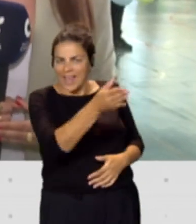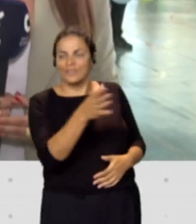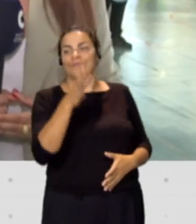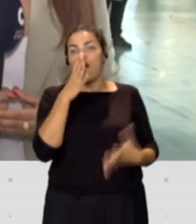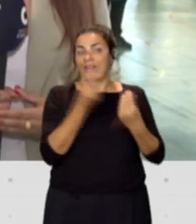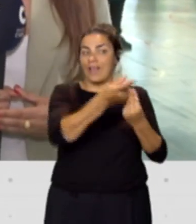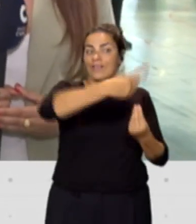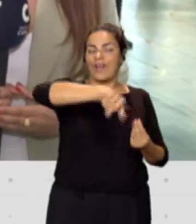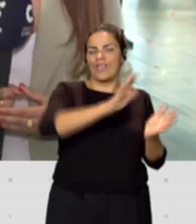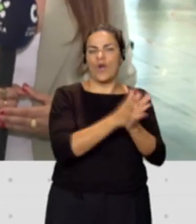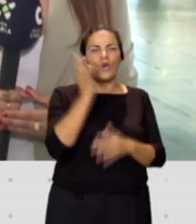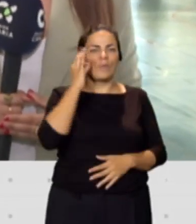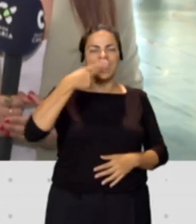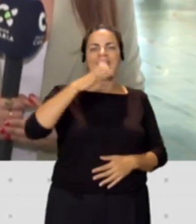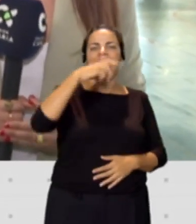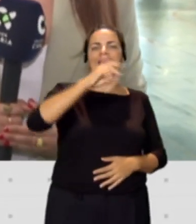está Gemma Padilla. Buenos días.